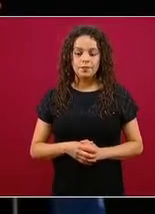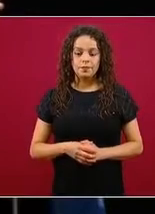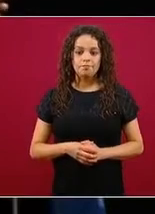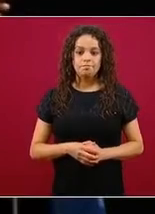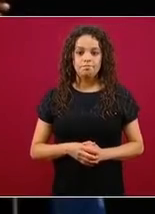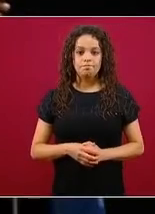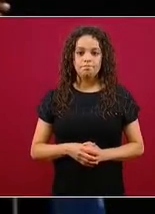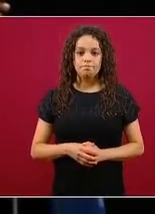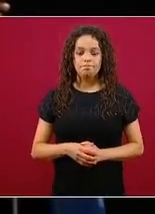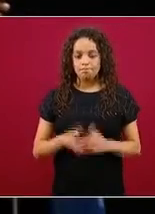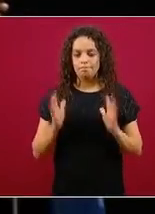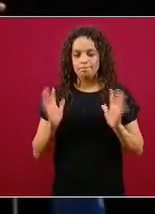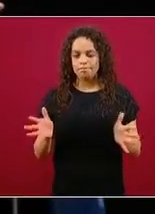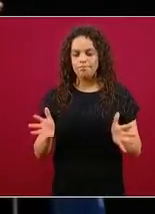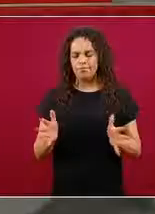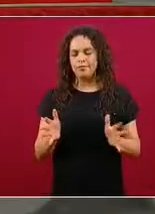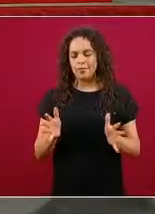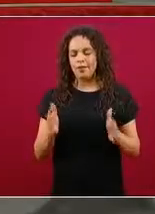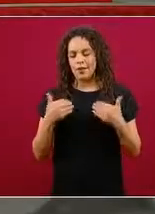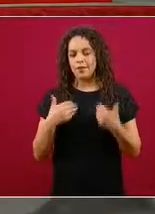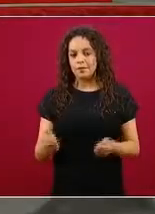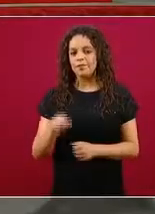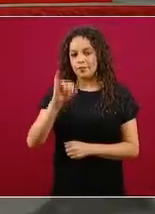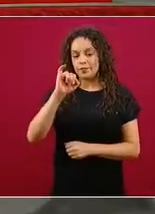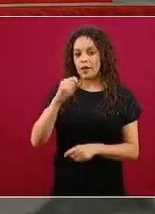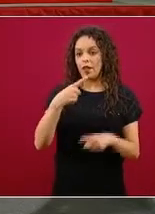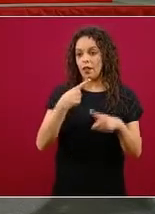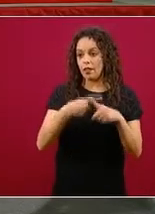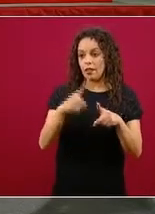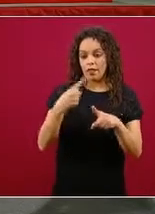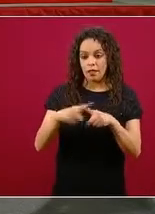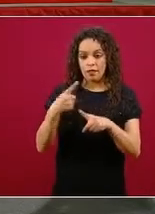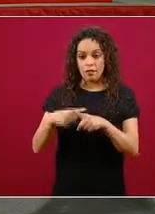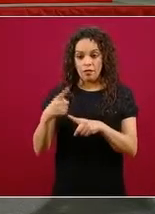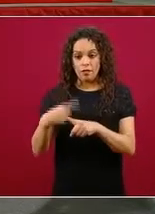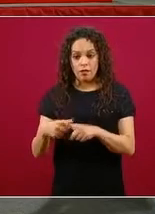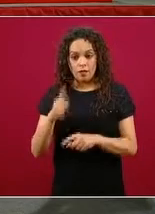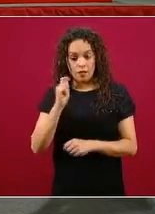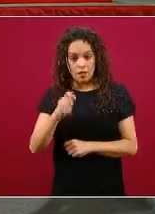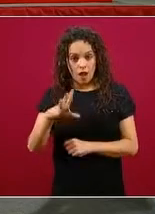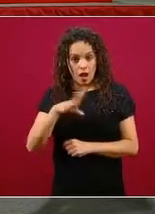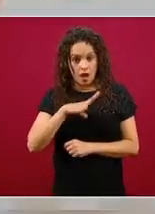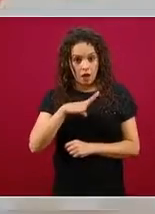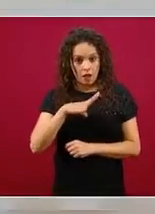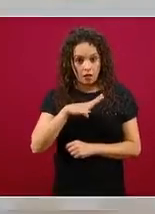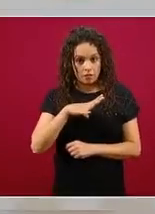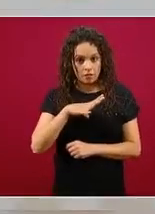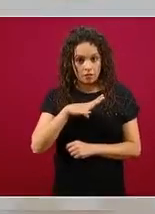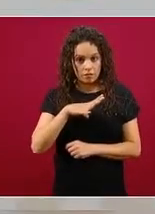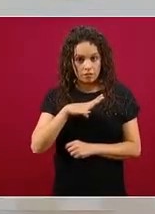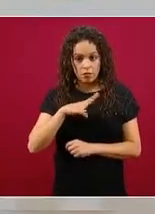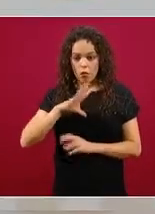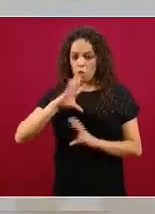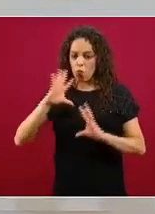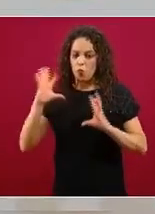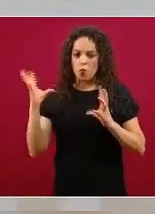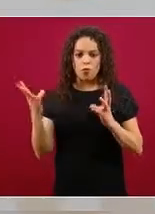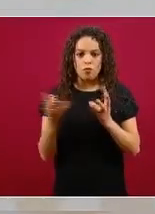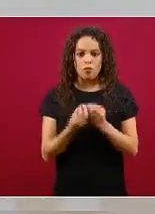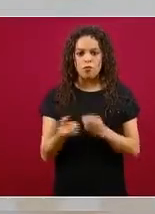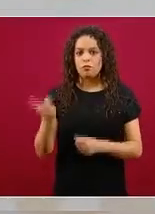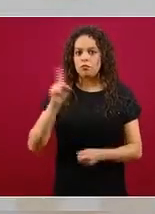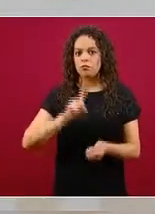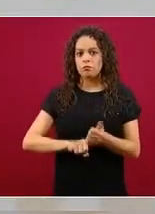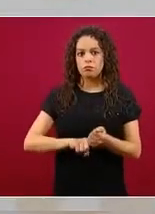usarla. Sí, sobre los distintos recursos que tenemos, que son recursos públicos, todo esto es un bien